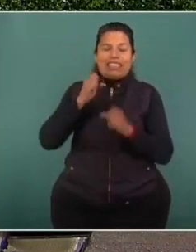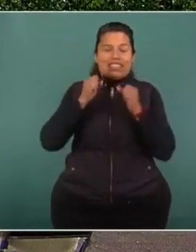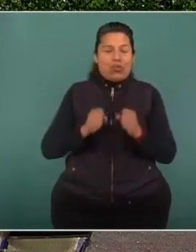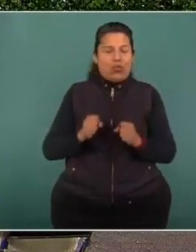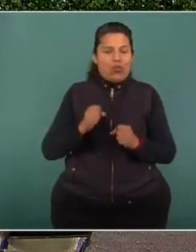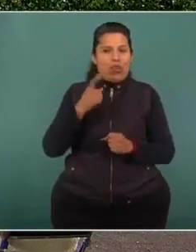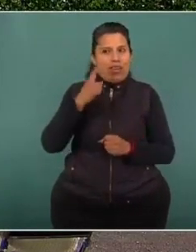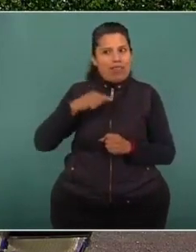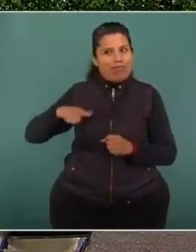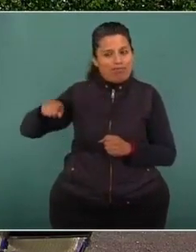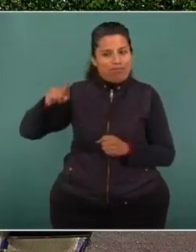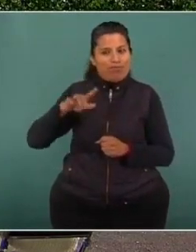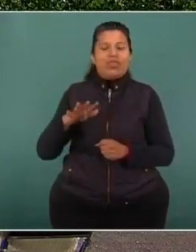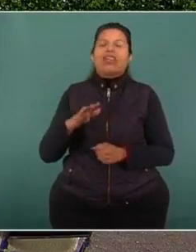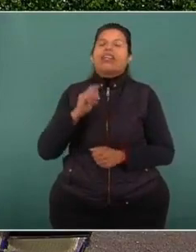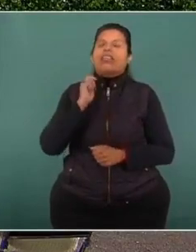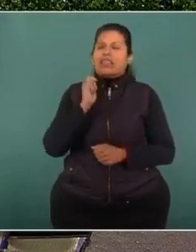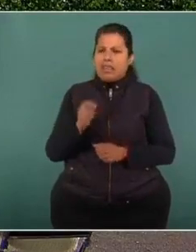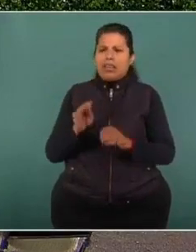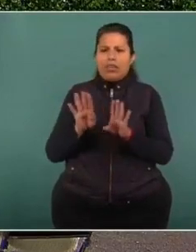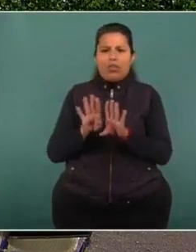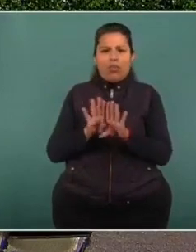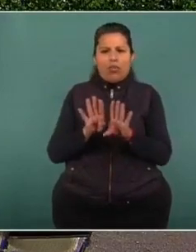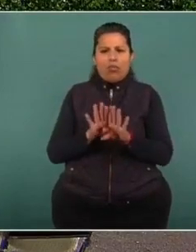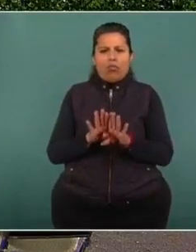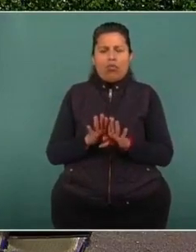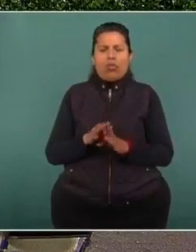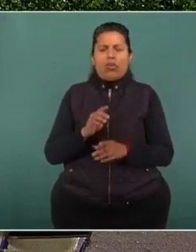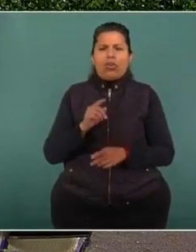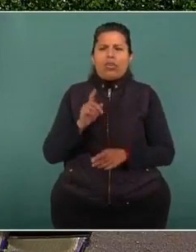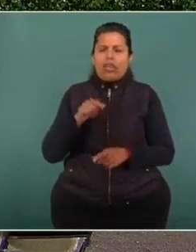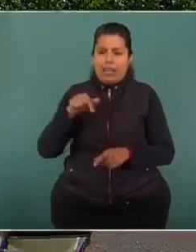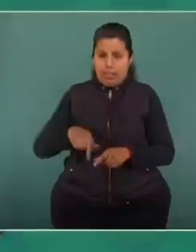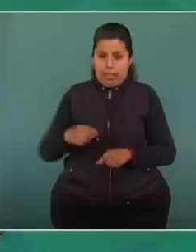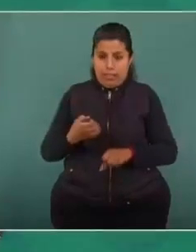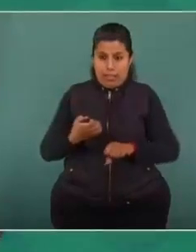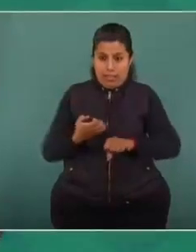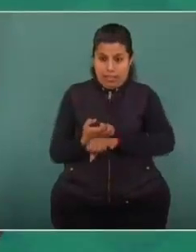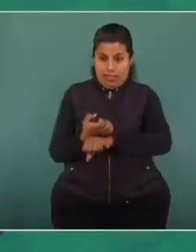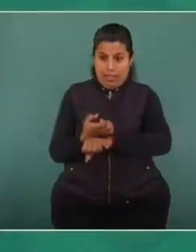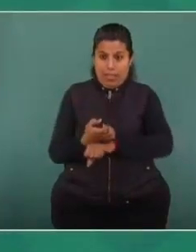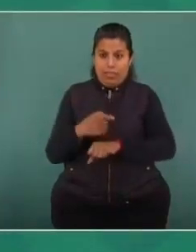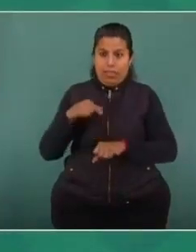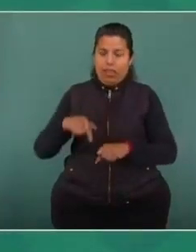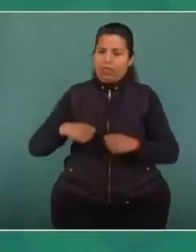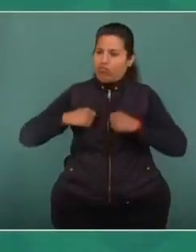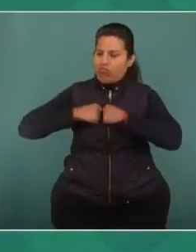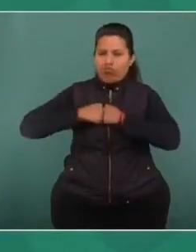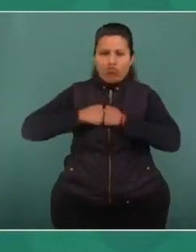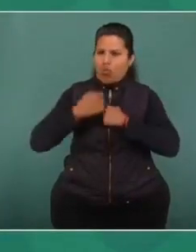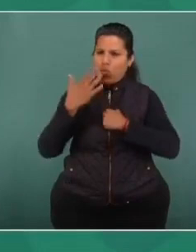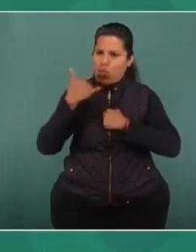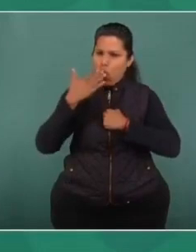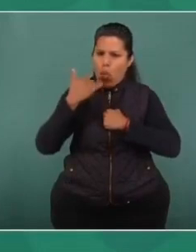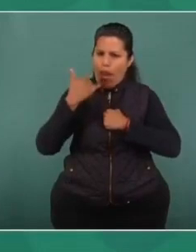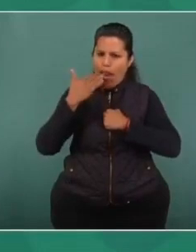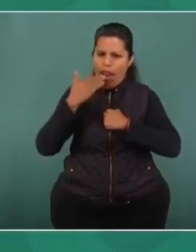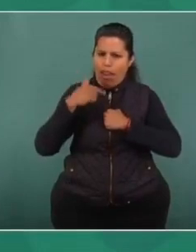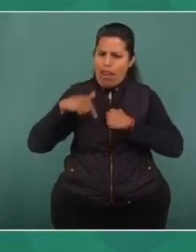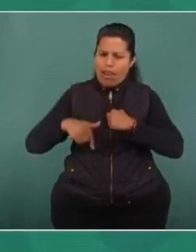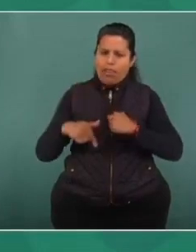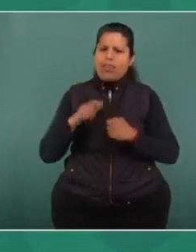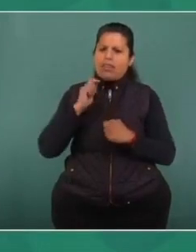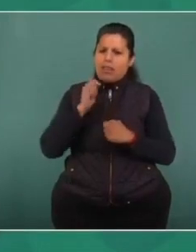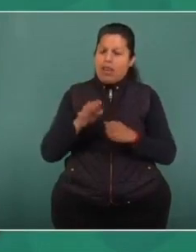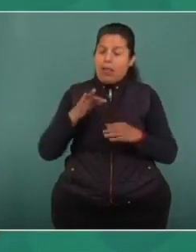hicimos un análisis del por qué el estado, sin ser un estado fronterizo, sin ser un estado con una cantidad de